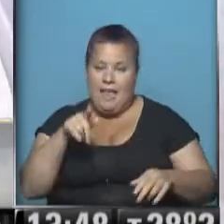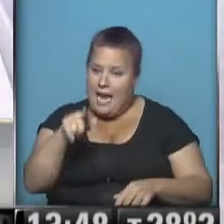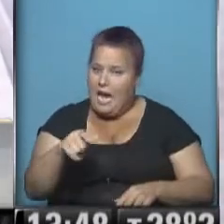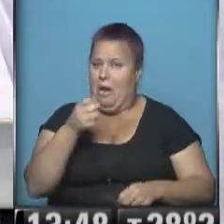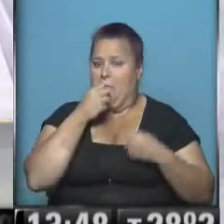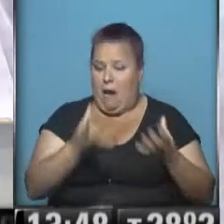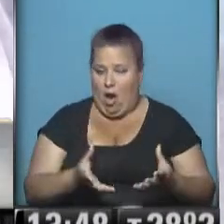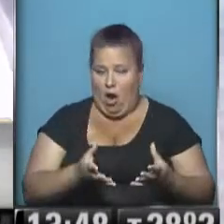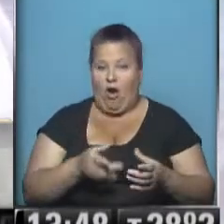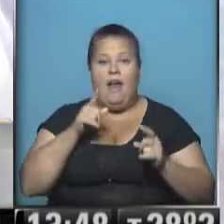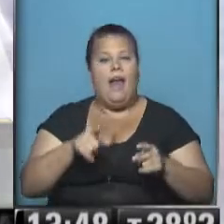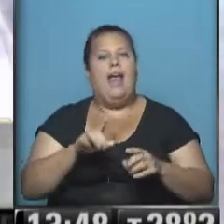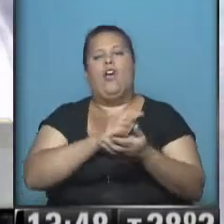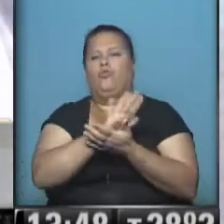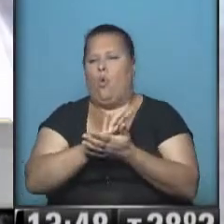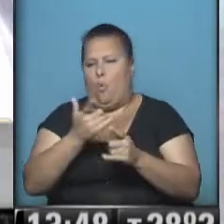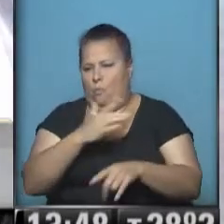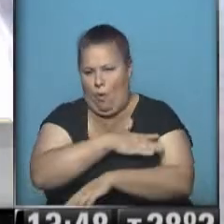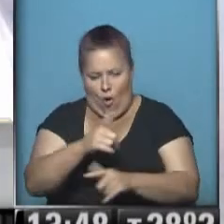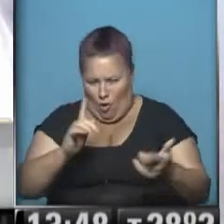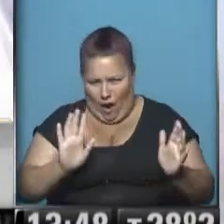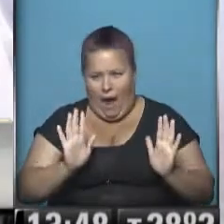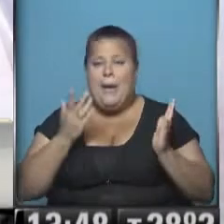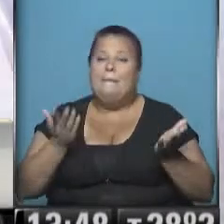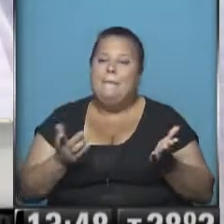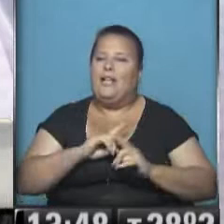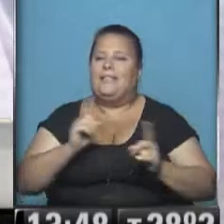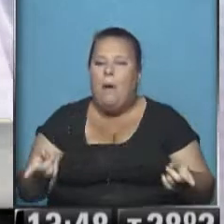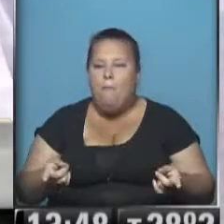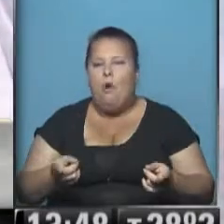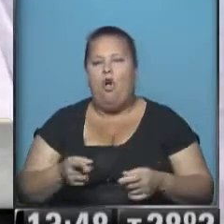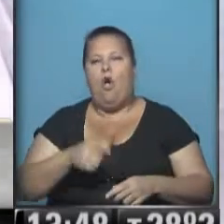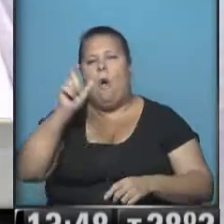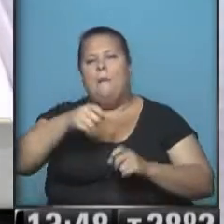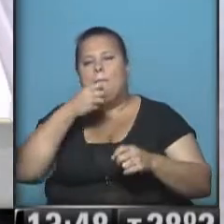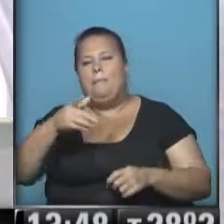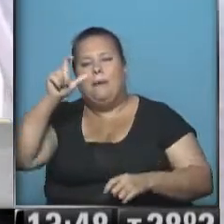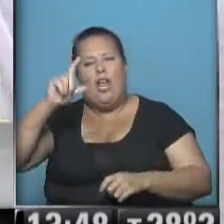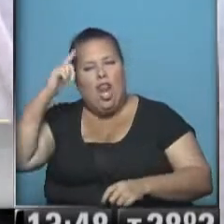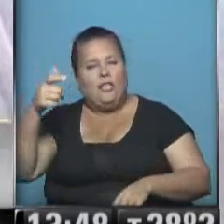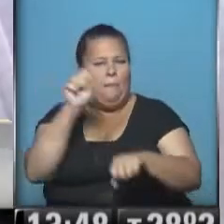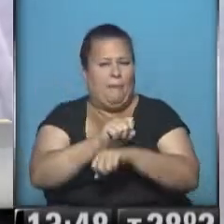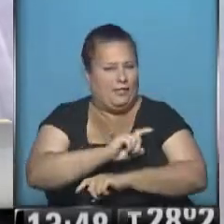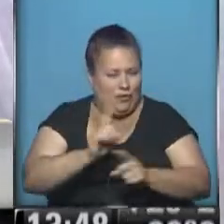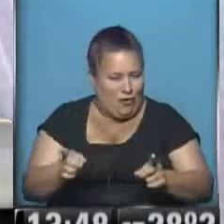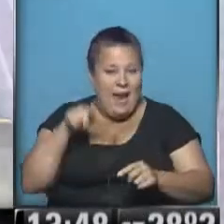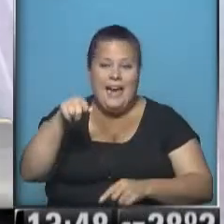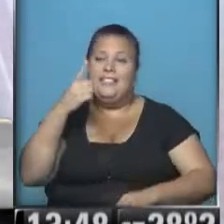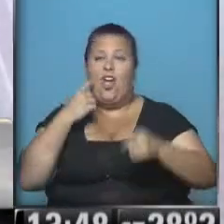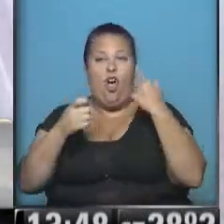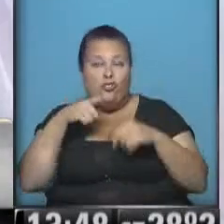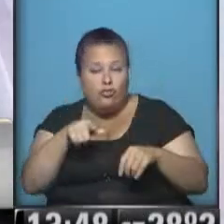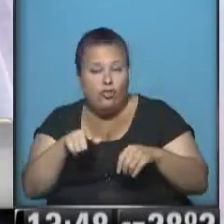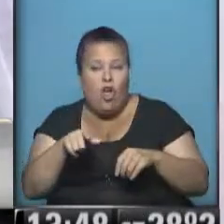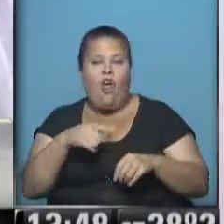sido lo ideal. Con esto no vamos a solucionar la pobreza en el país, pero no vamos a meter gente inocente presa. Esa regulación que hicieron,